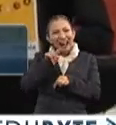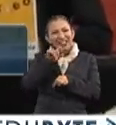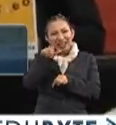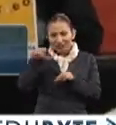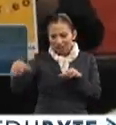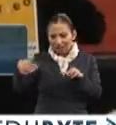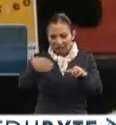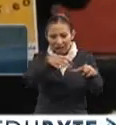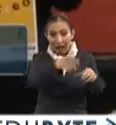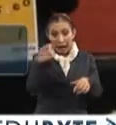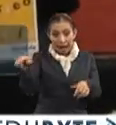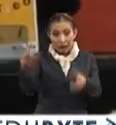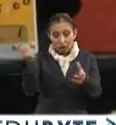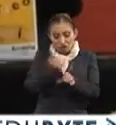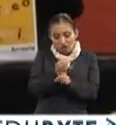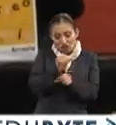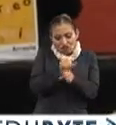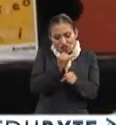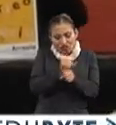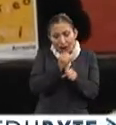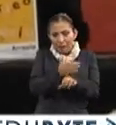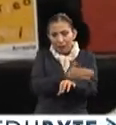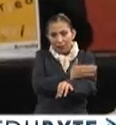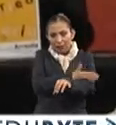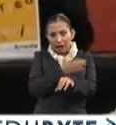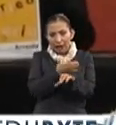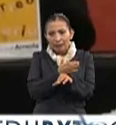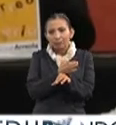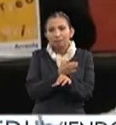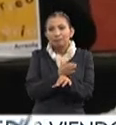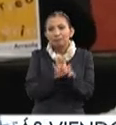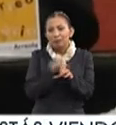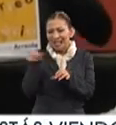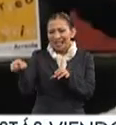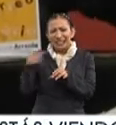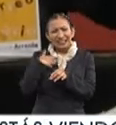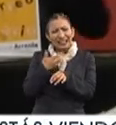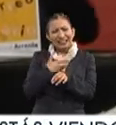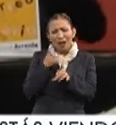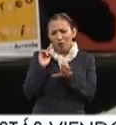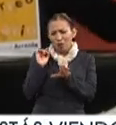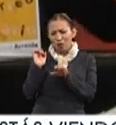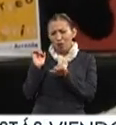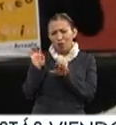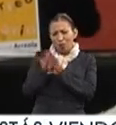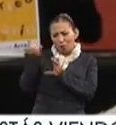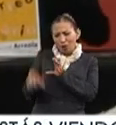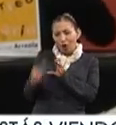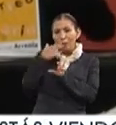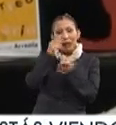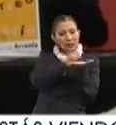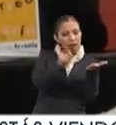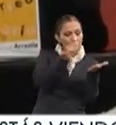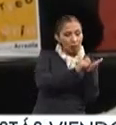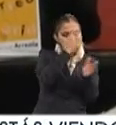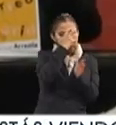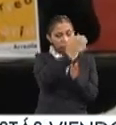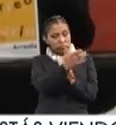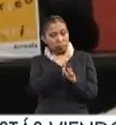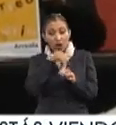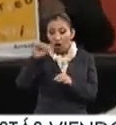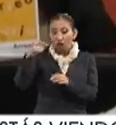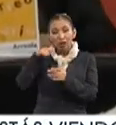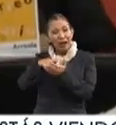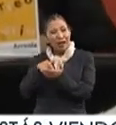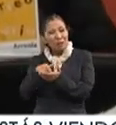ajedrezes, ¿no? Hizo uno, él talló uno en madera, porque tenía un lado que era como el escritor, juglar, pero tenía